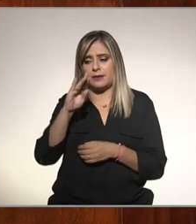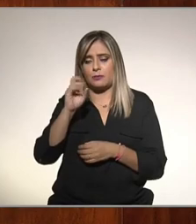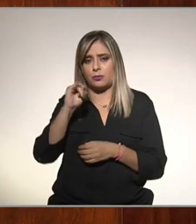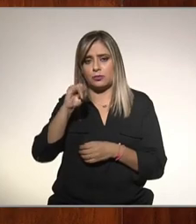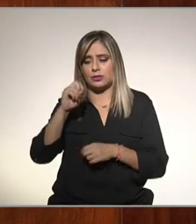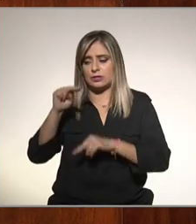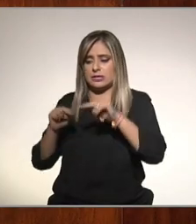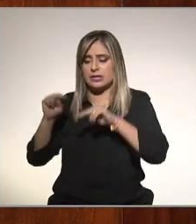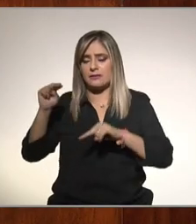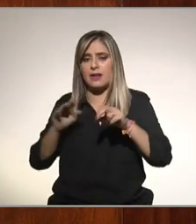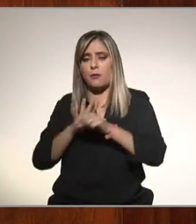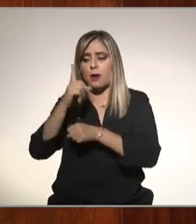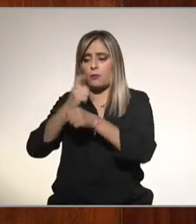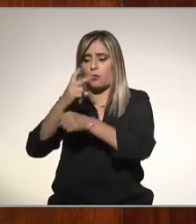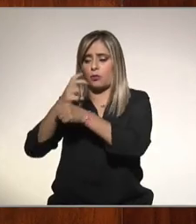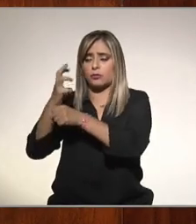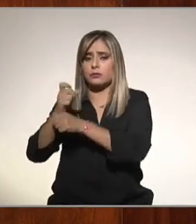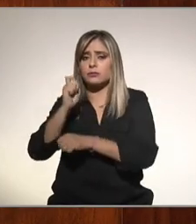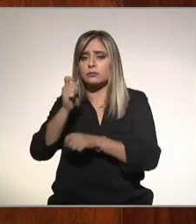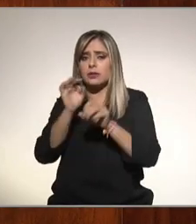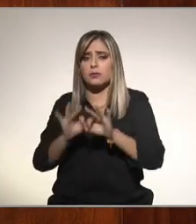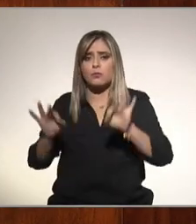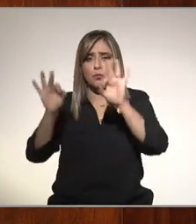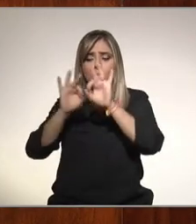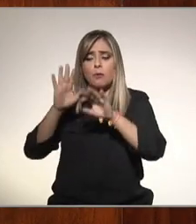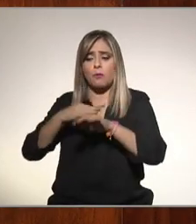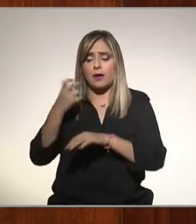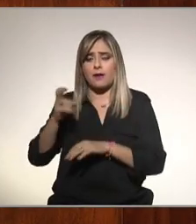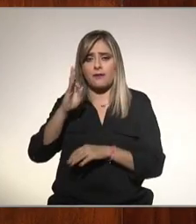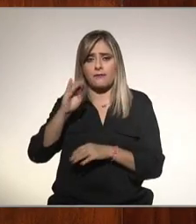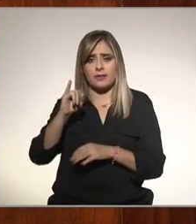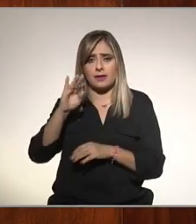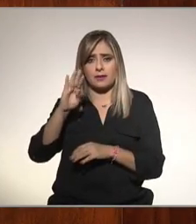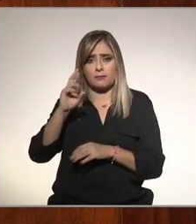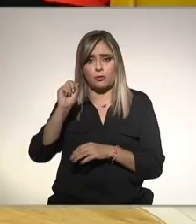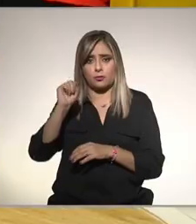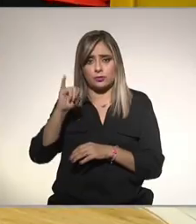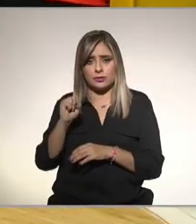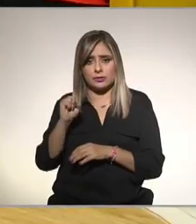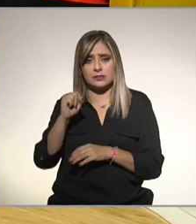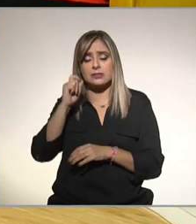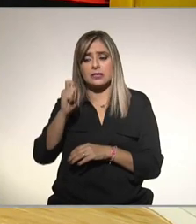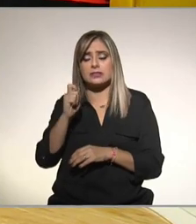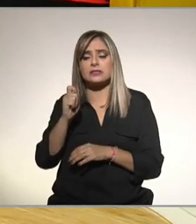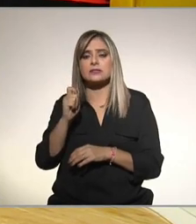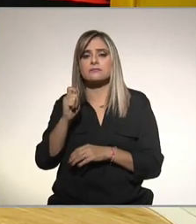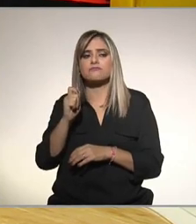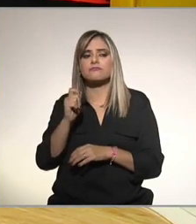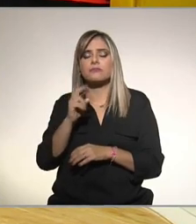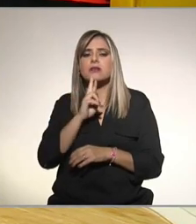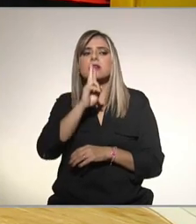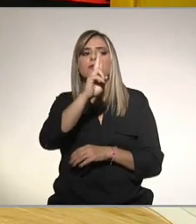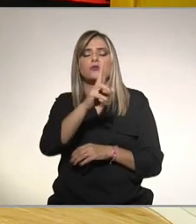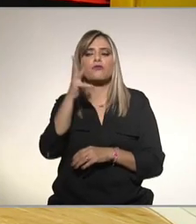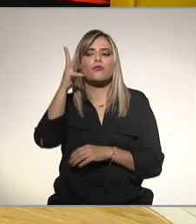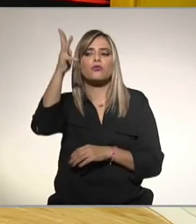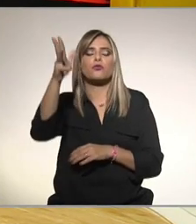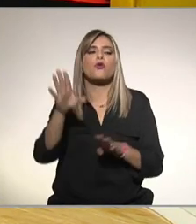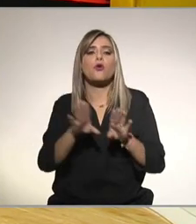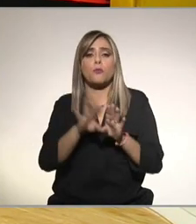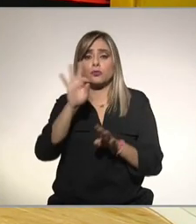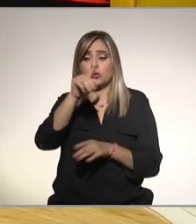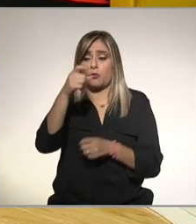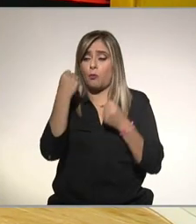es muy importante porque la fibrosis es la que se asocia al pronóstico se ha visto que entre más